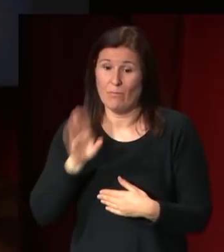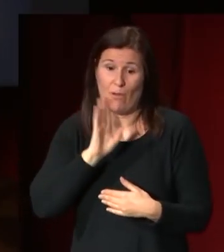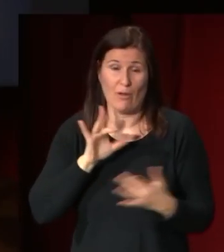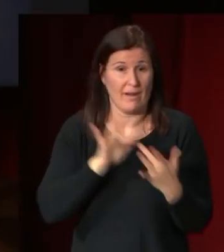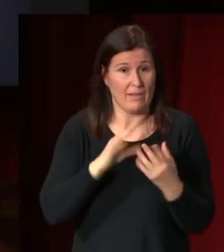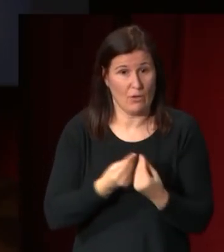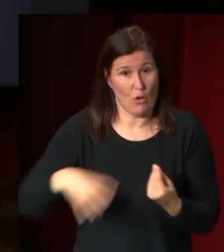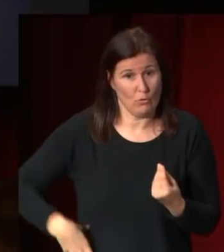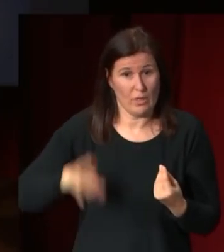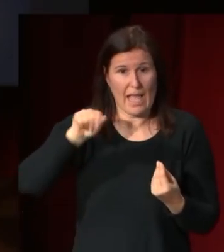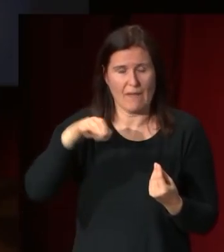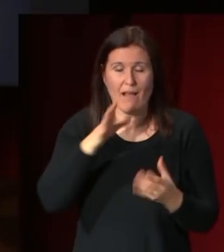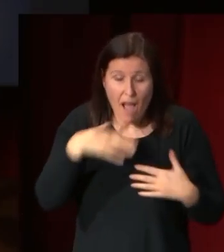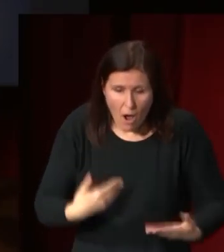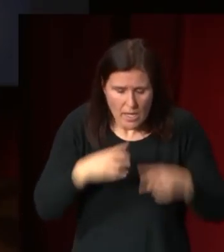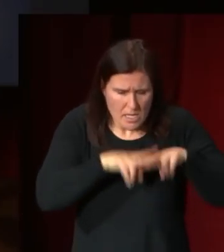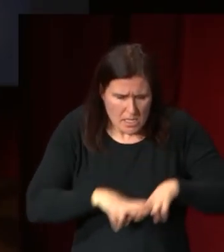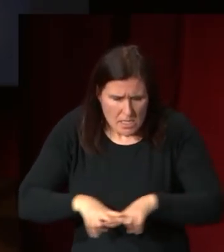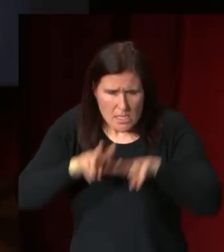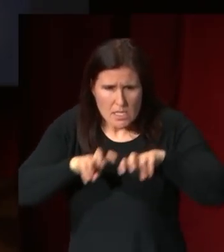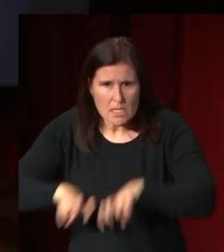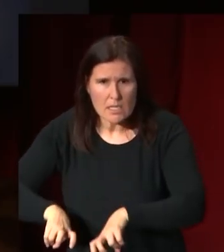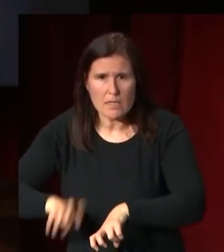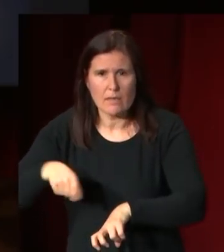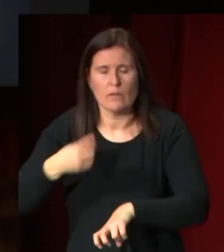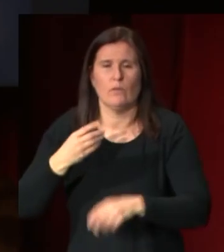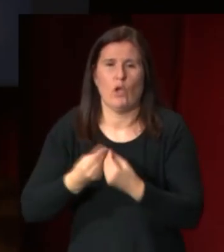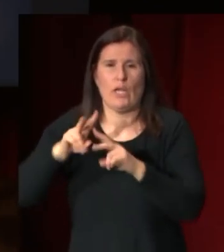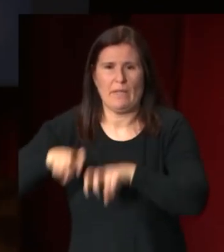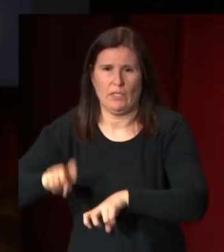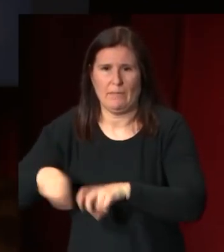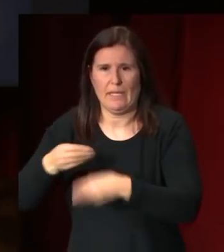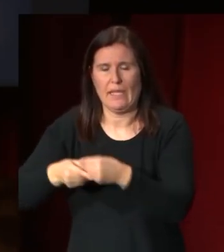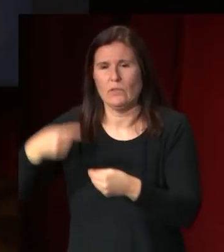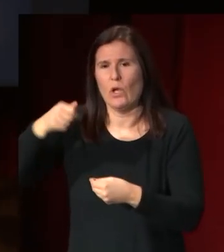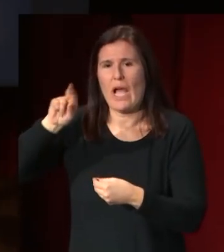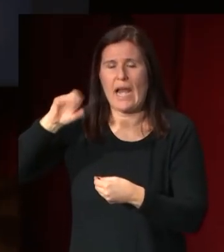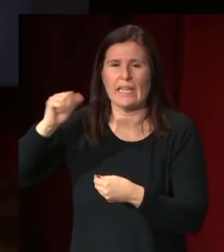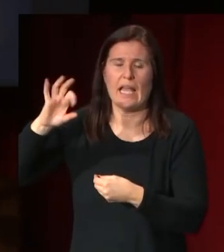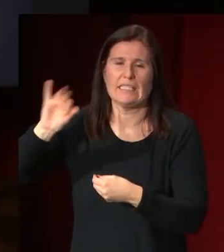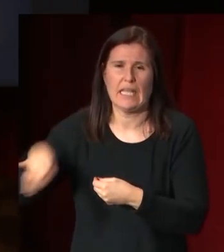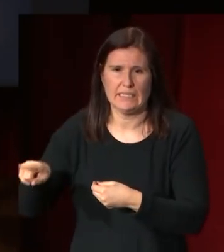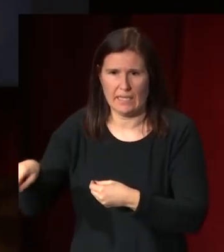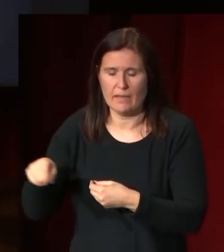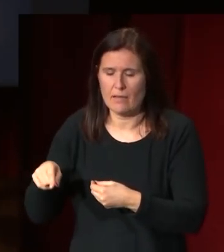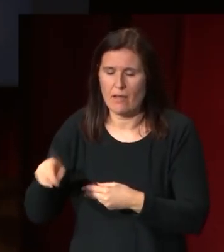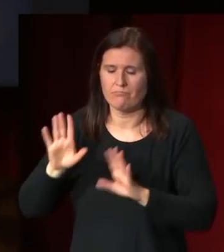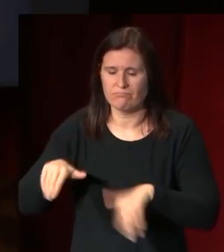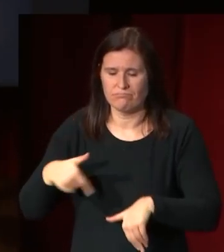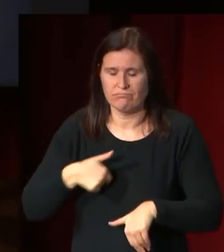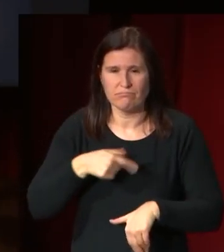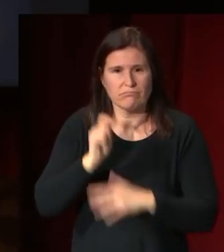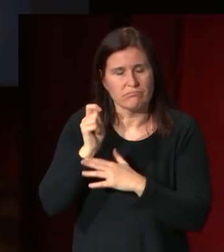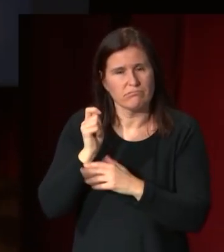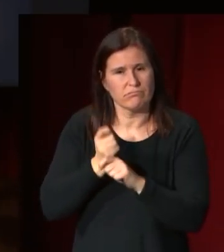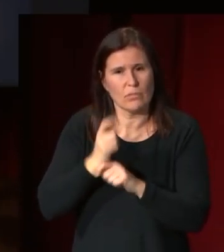de alba pero que hoy hemos podido estudiar junto con las investigaciones también que ha hecho garcía sánchez y hemos podido establecer que no son de